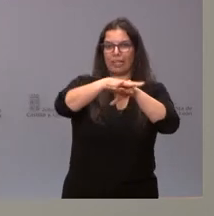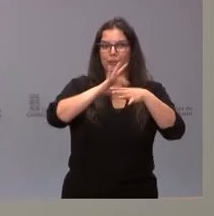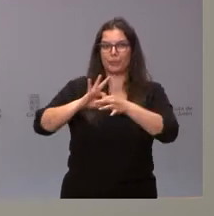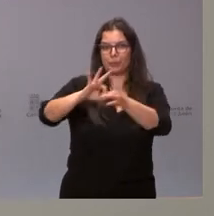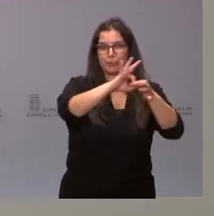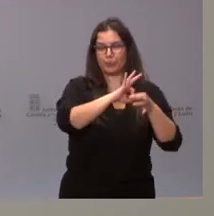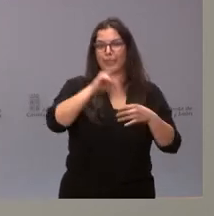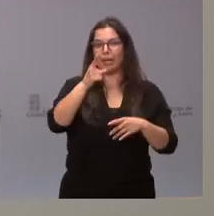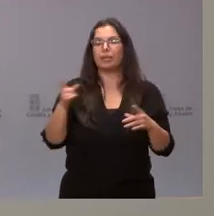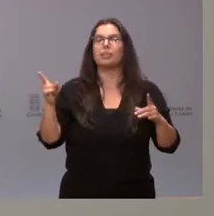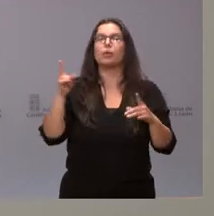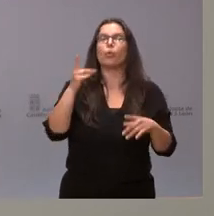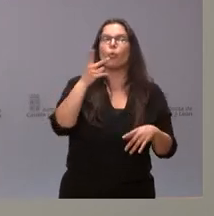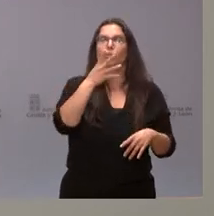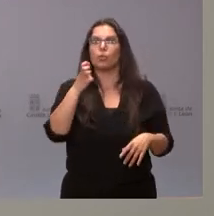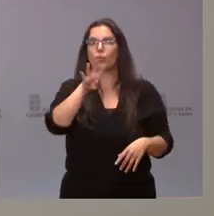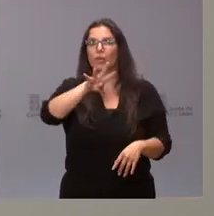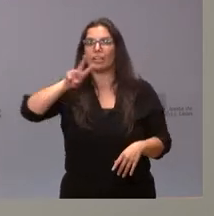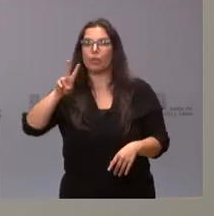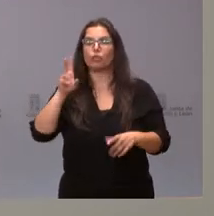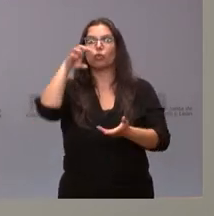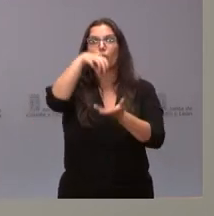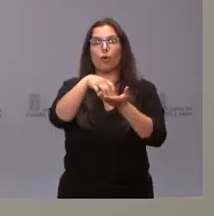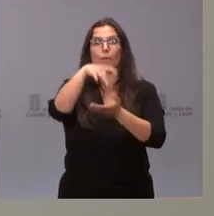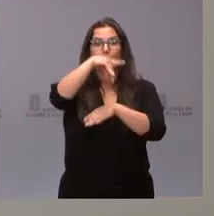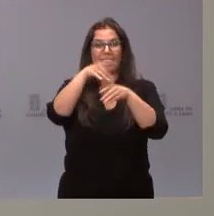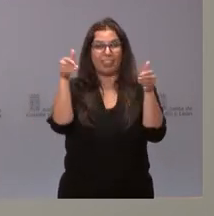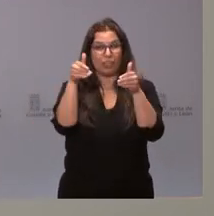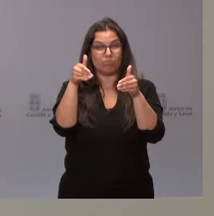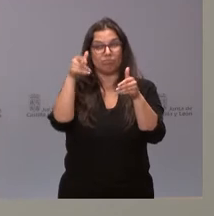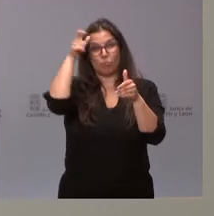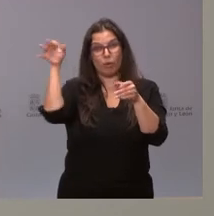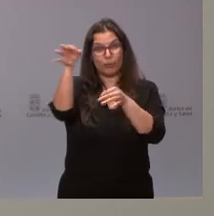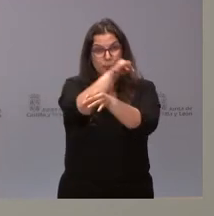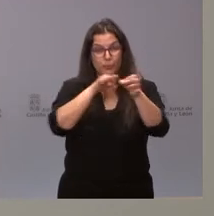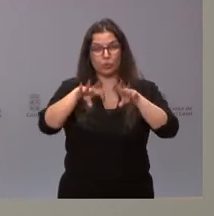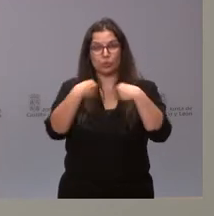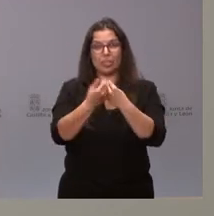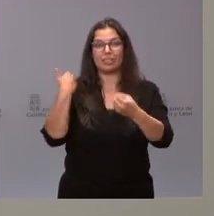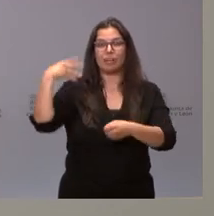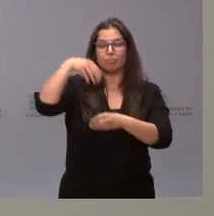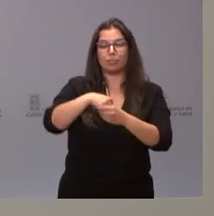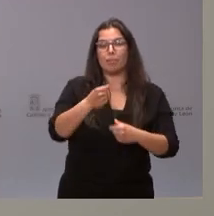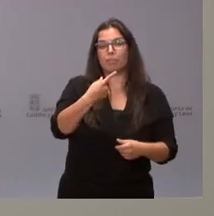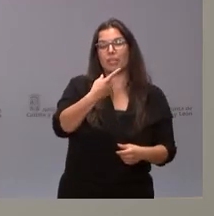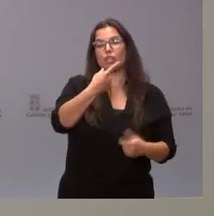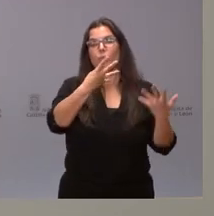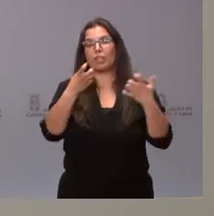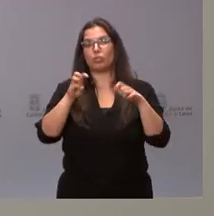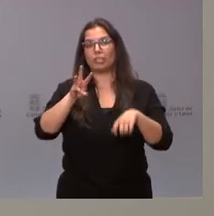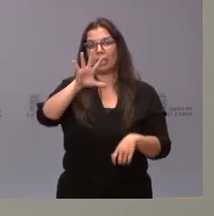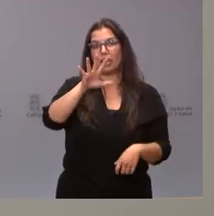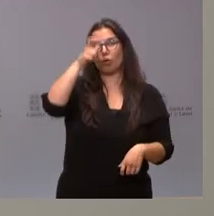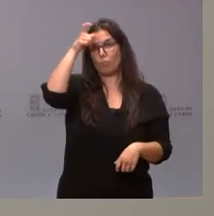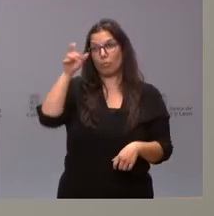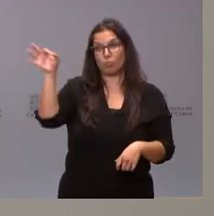442 nuevos consultorios locales, alcanzando la cifra ya de 1.935 consultorios locales